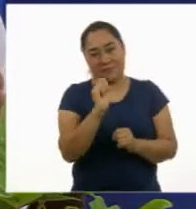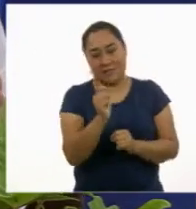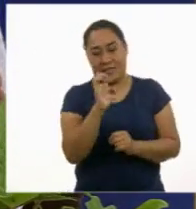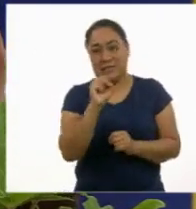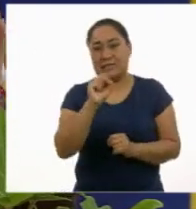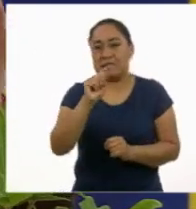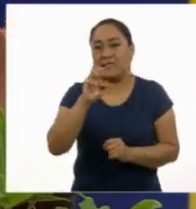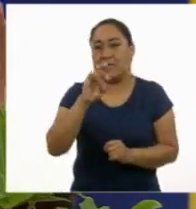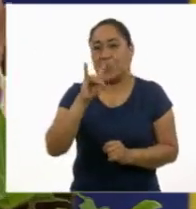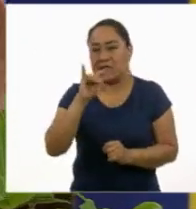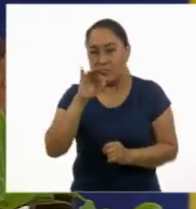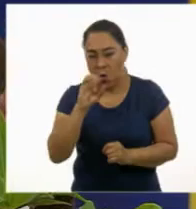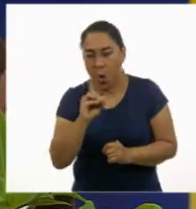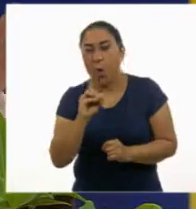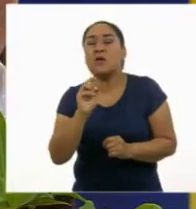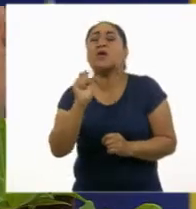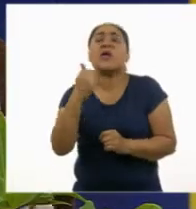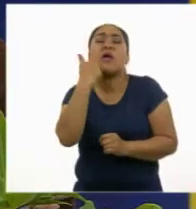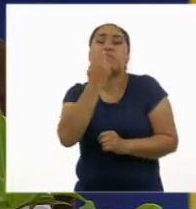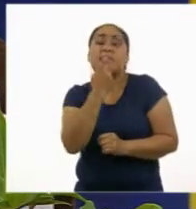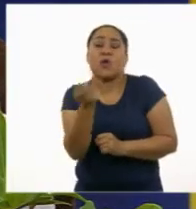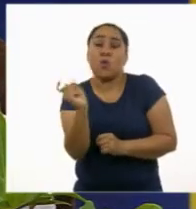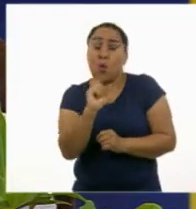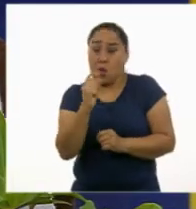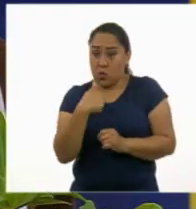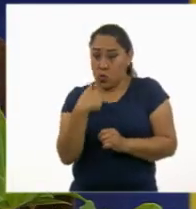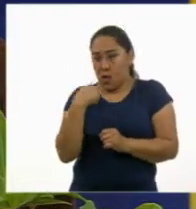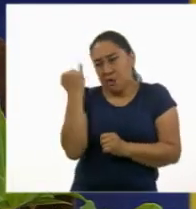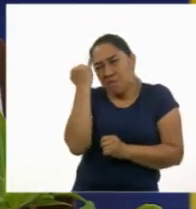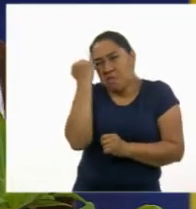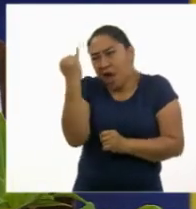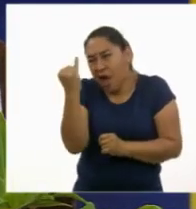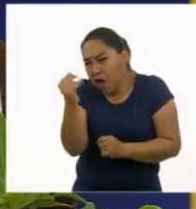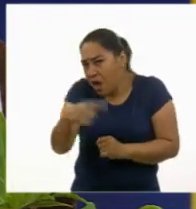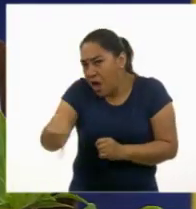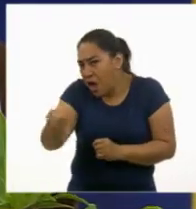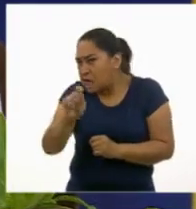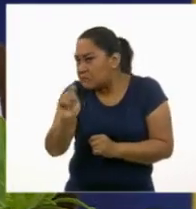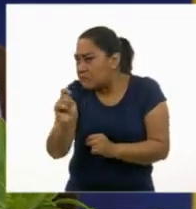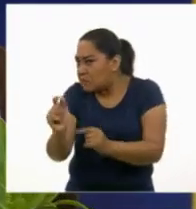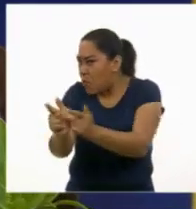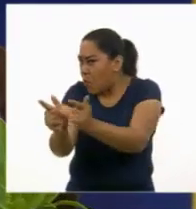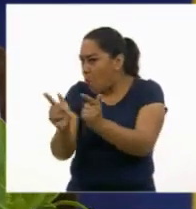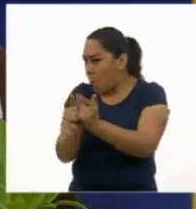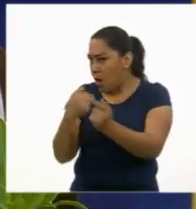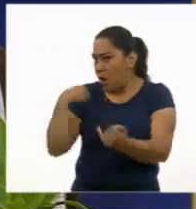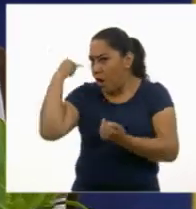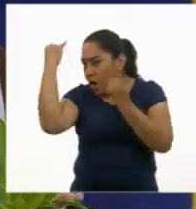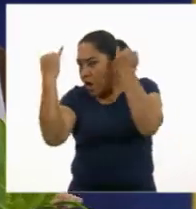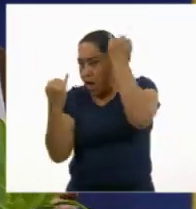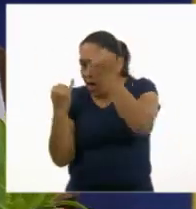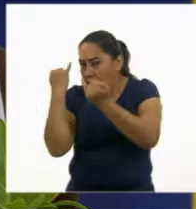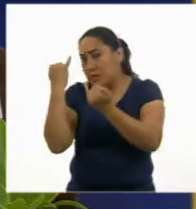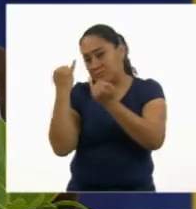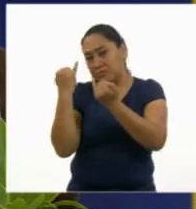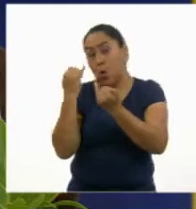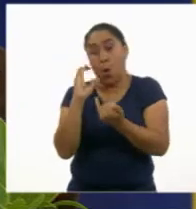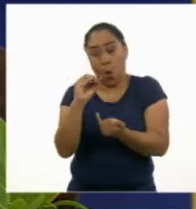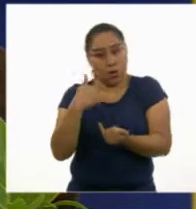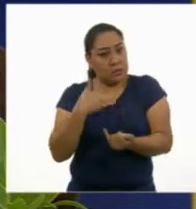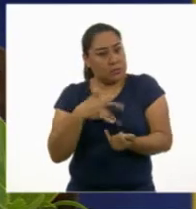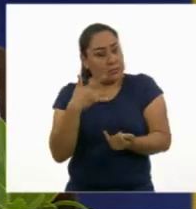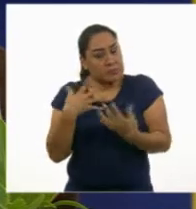común que se tiene de un grupo de personas. También son un conjunto de creencias que se comparten sobre las